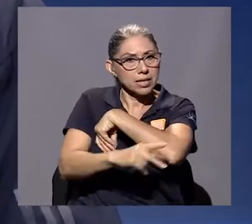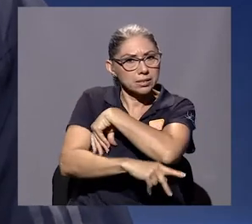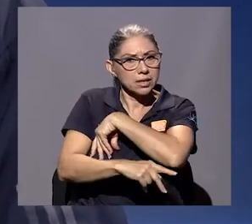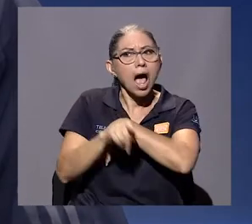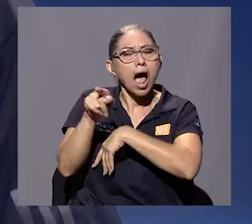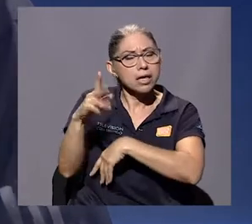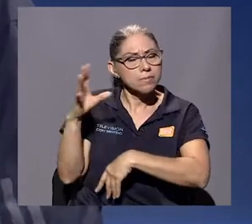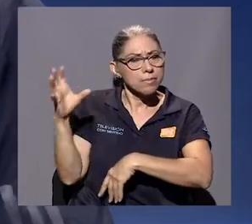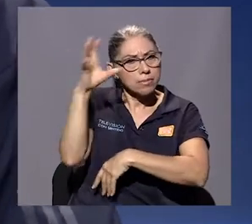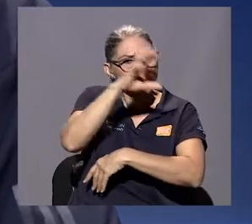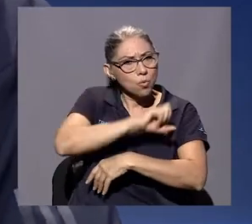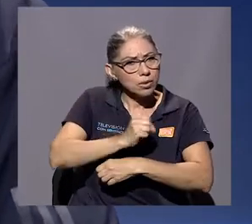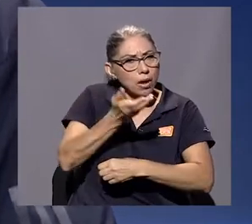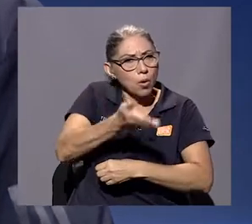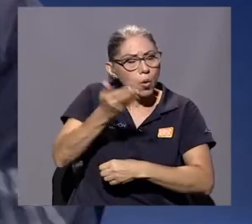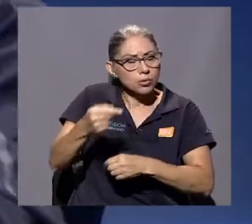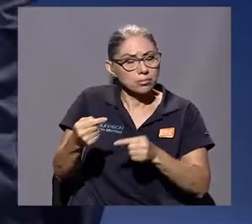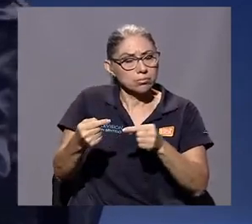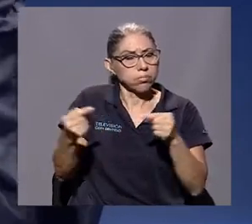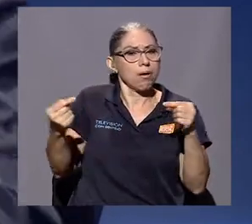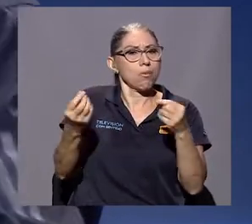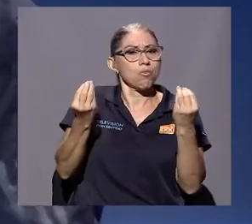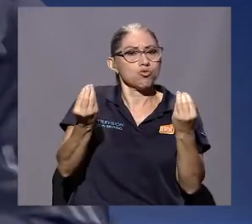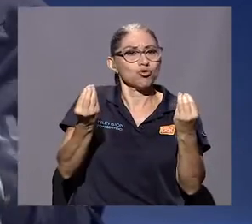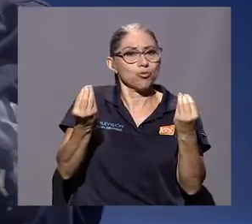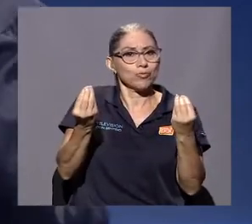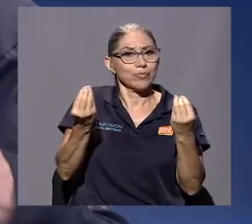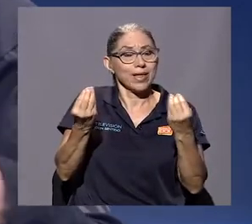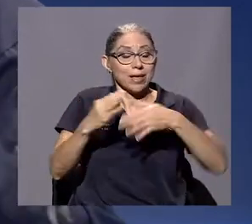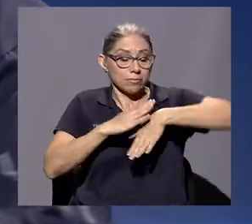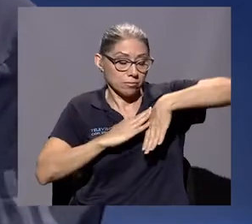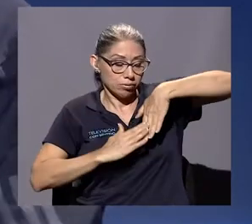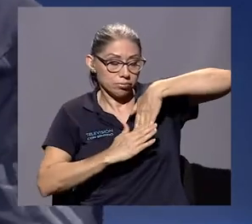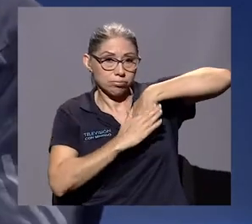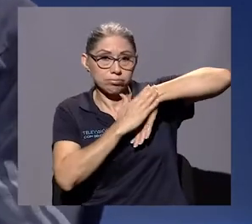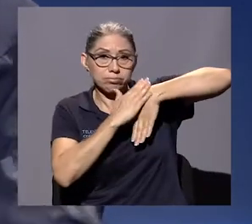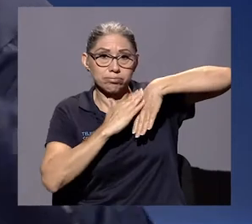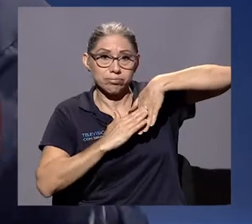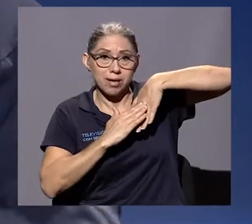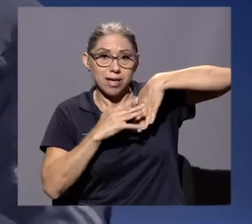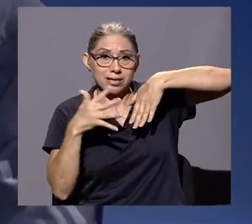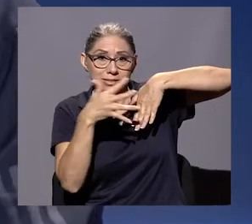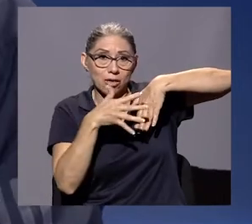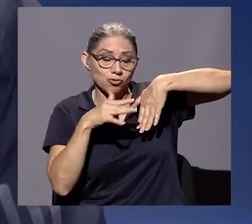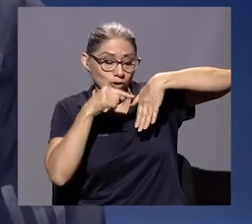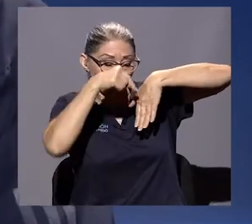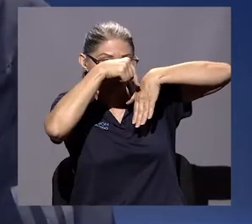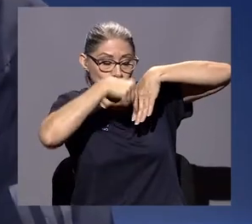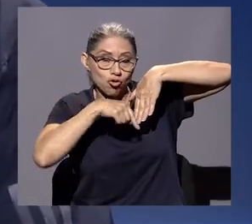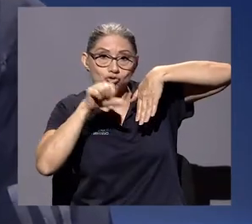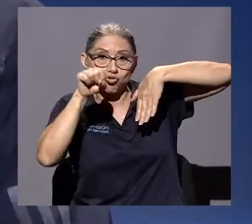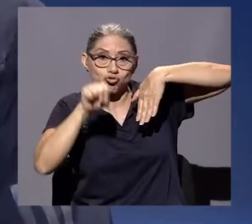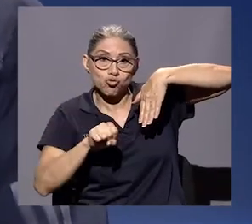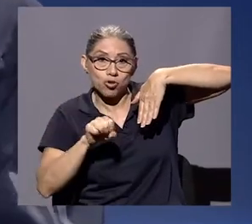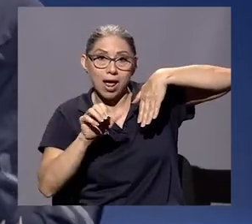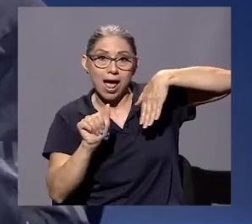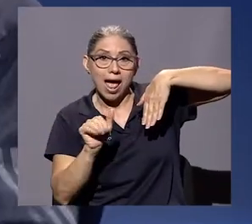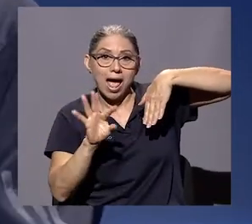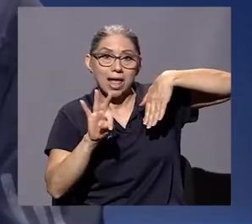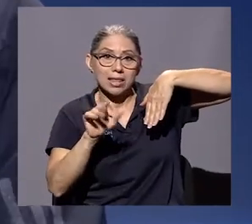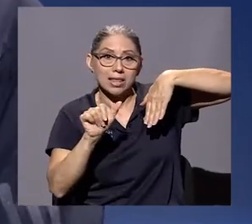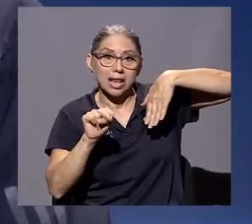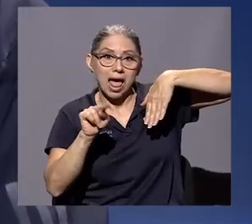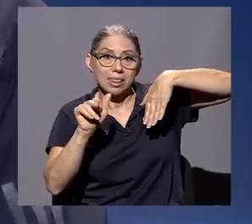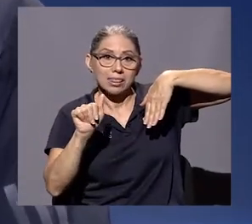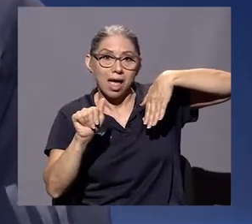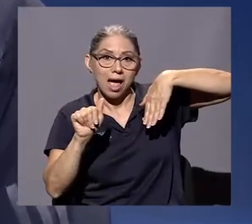me chocaron muchísimo. En Atlanta, en el sur, Georgia, la segregación racial, que en